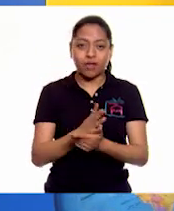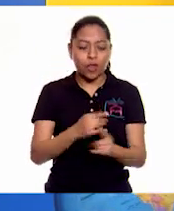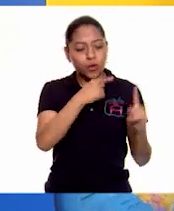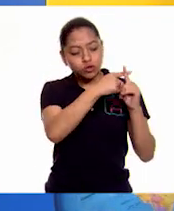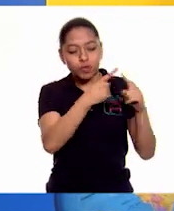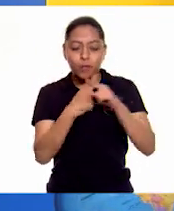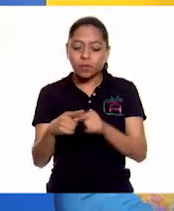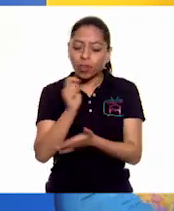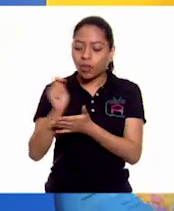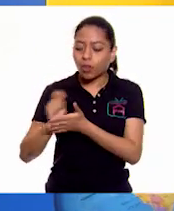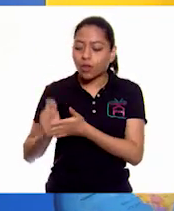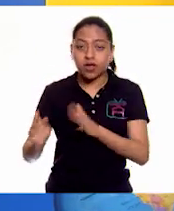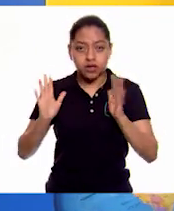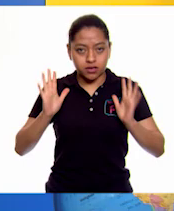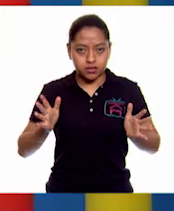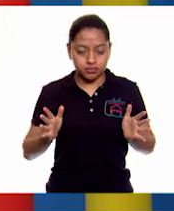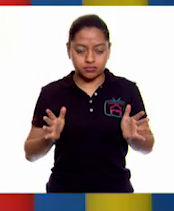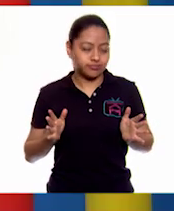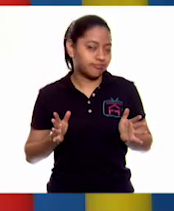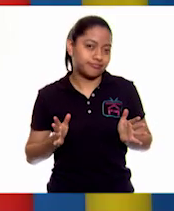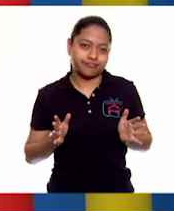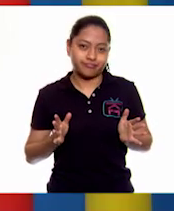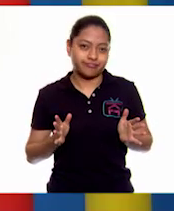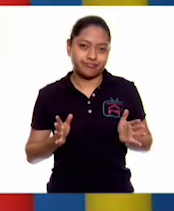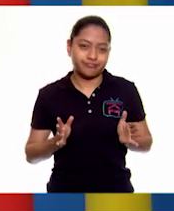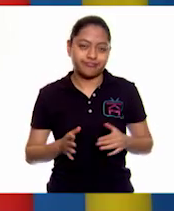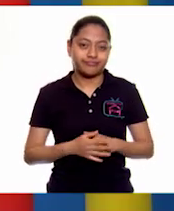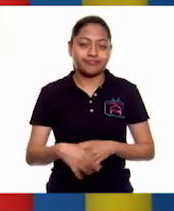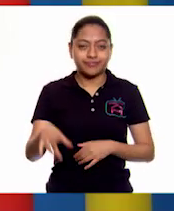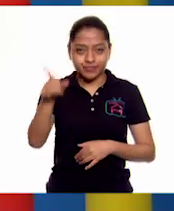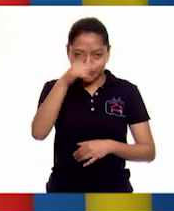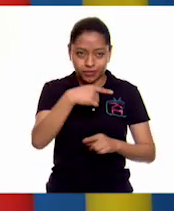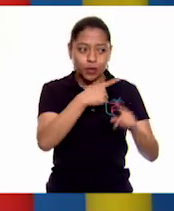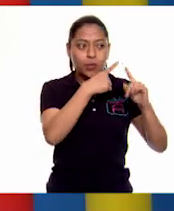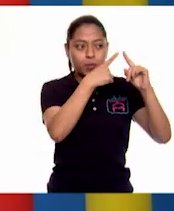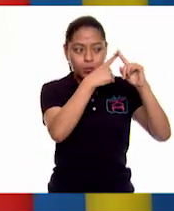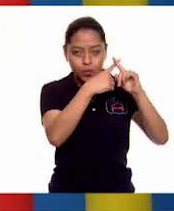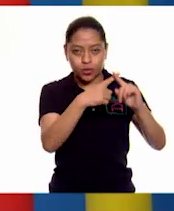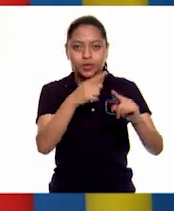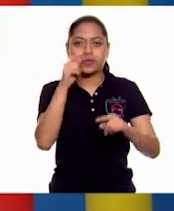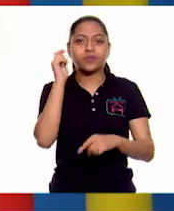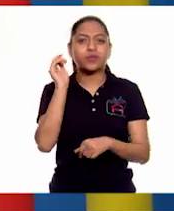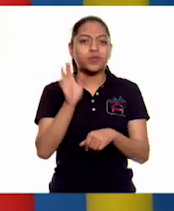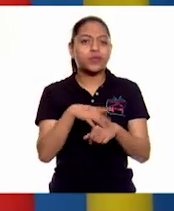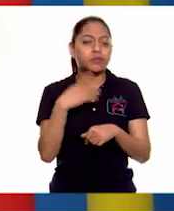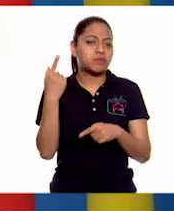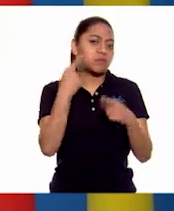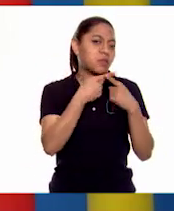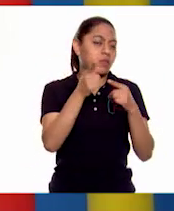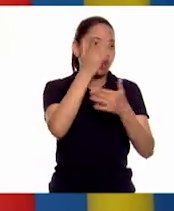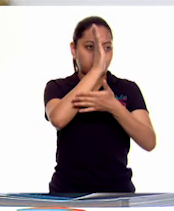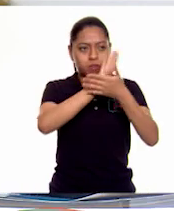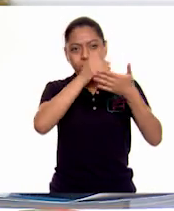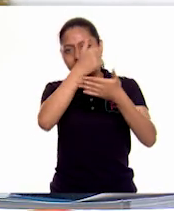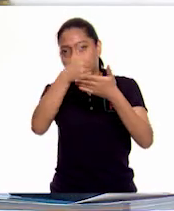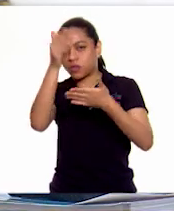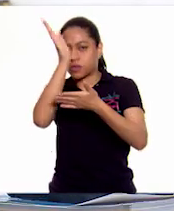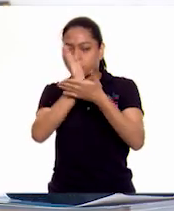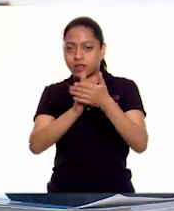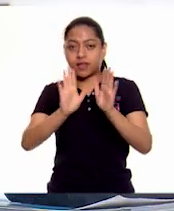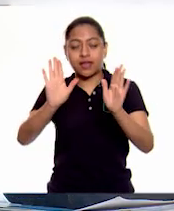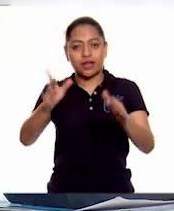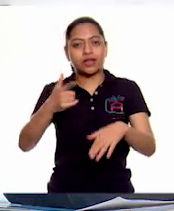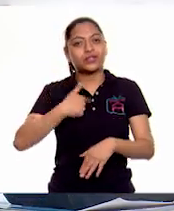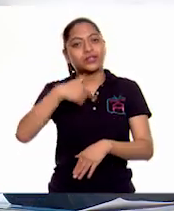más operaciones y operaciones. Pues, hemos estado multiplicando un entero por diferentes fracciones. Ah, pero